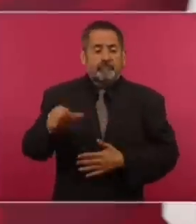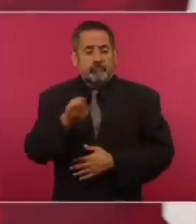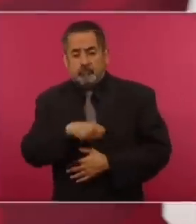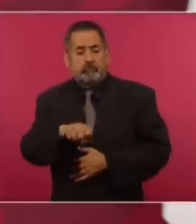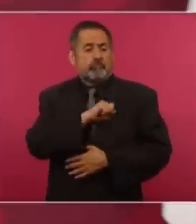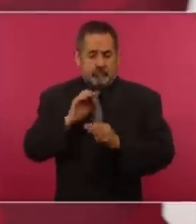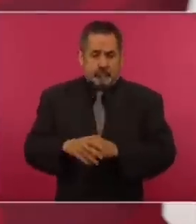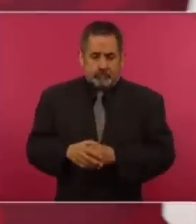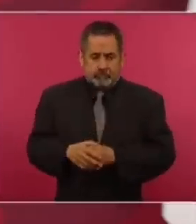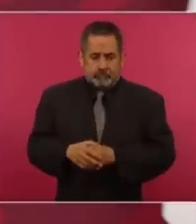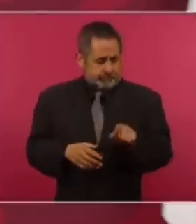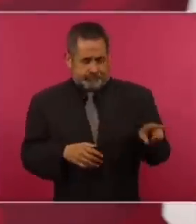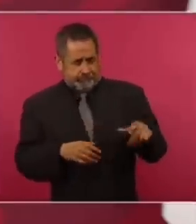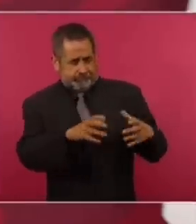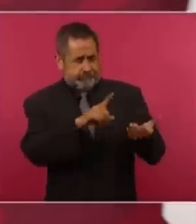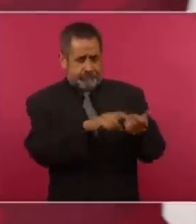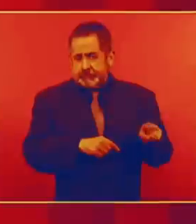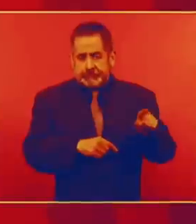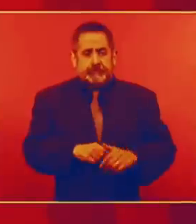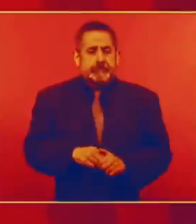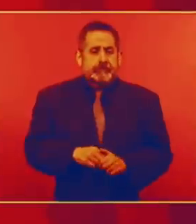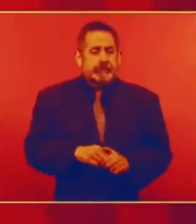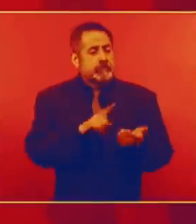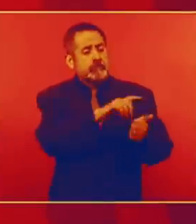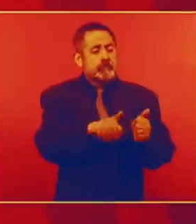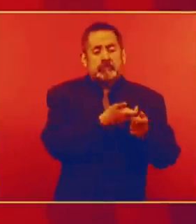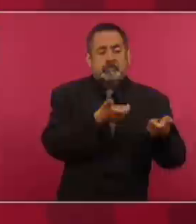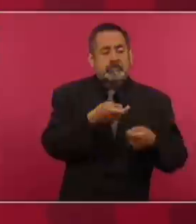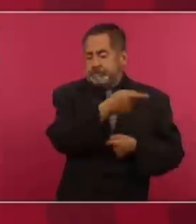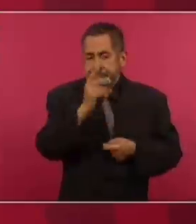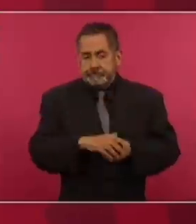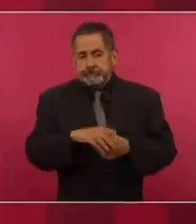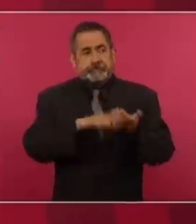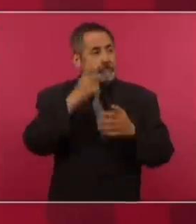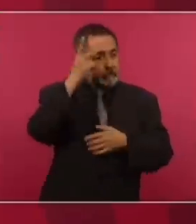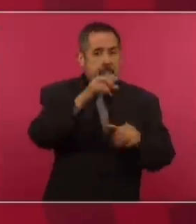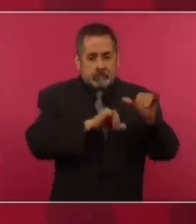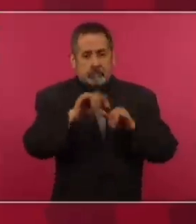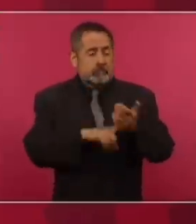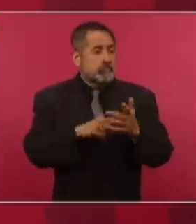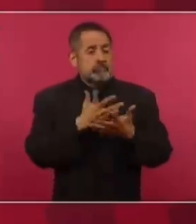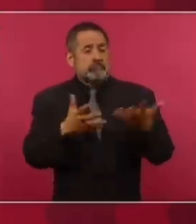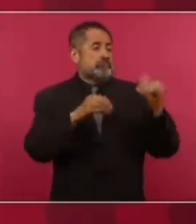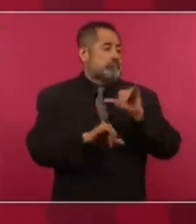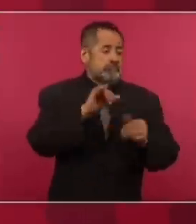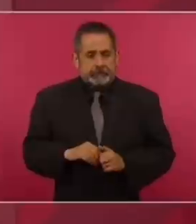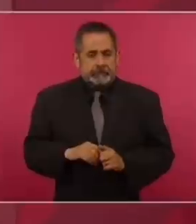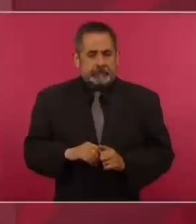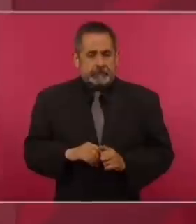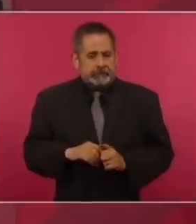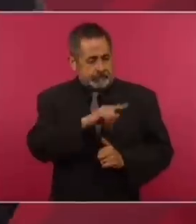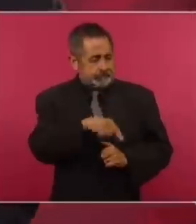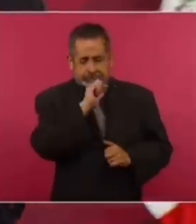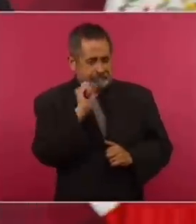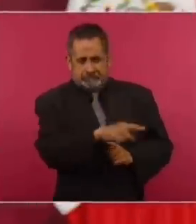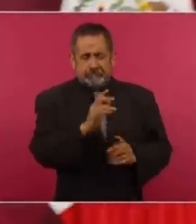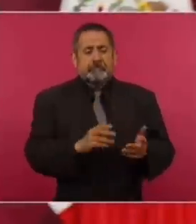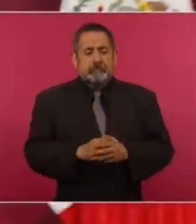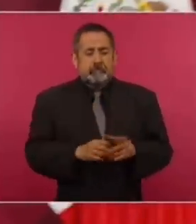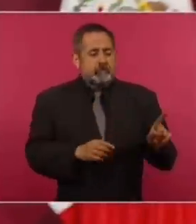A esos mismos médicos, conservadores y sus patrocinadores, los dueños de laboratorios y de las grandes clínicas privadas, a esos mismos